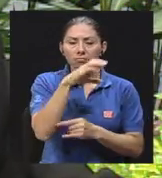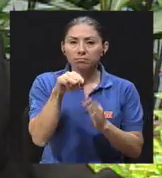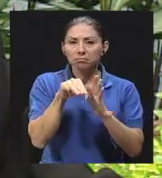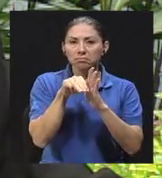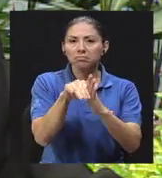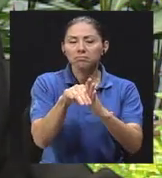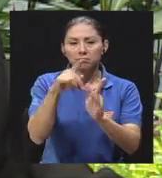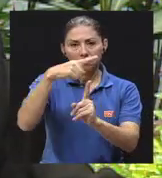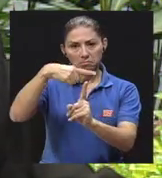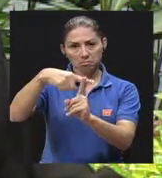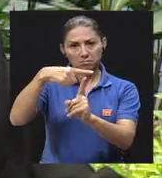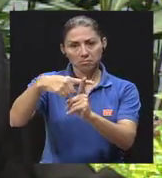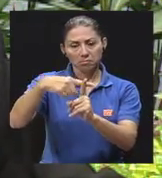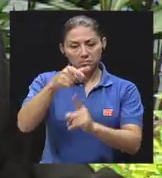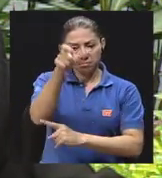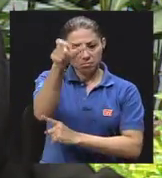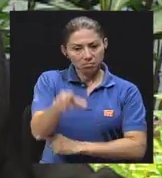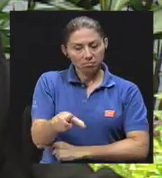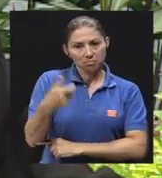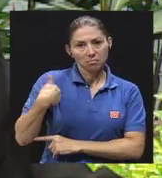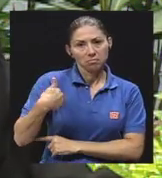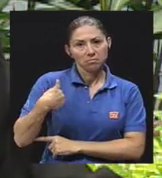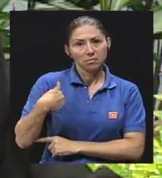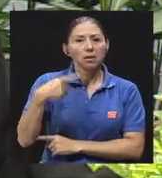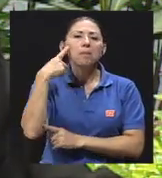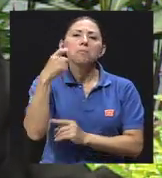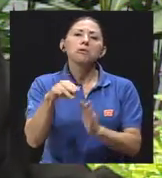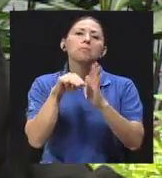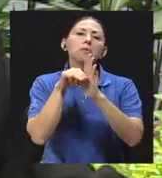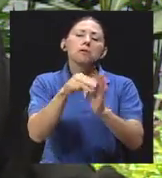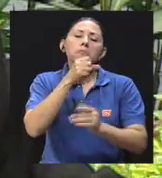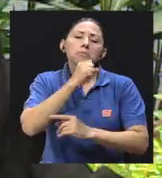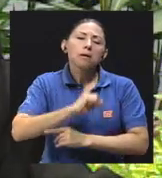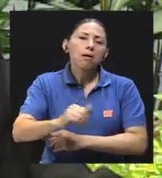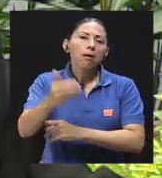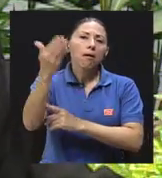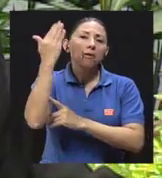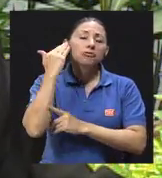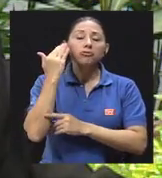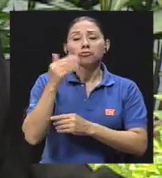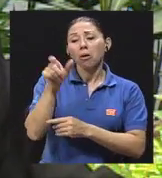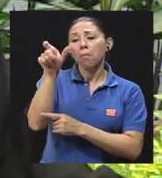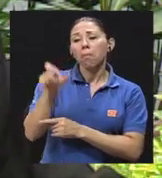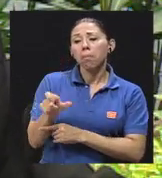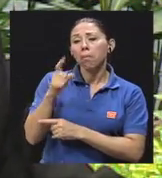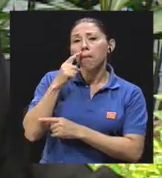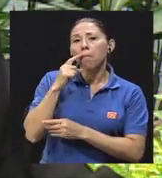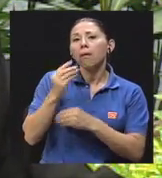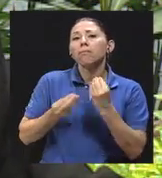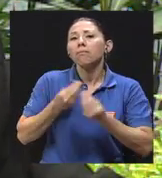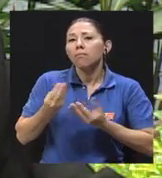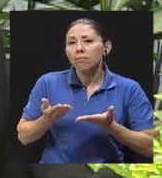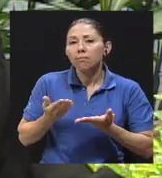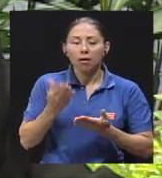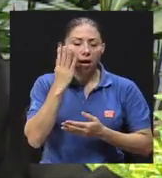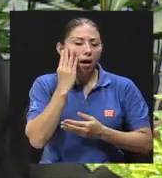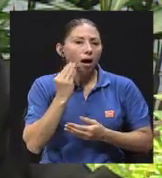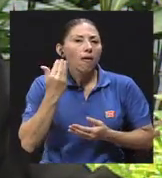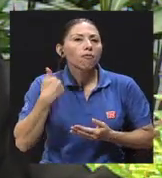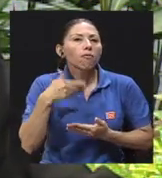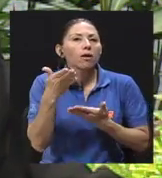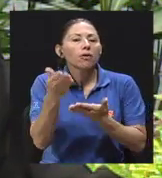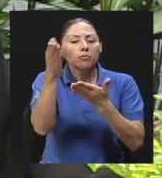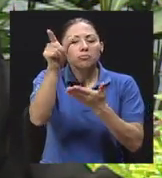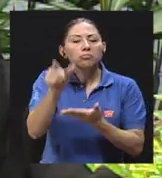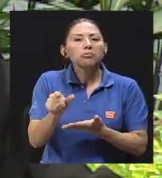de ser hombres. Porque ya los modelos antiguos de cómo fue mi papá, de cómo fue mi abuelo, ya no calzan,